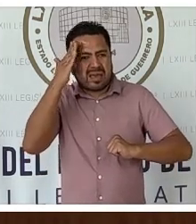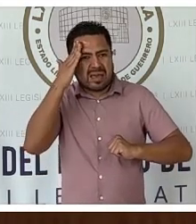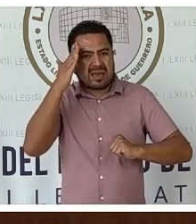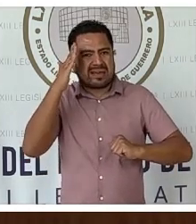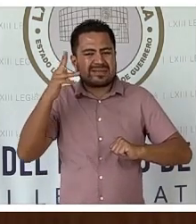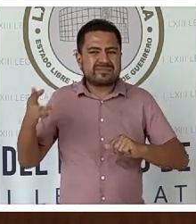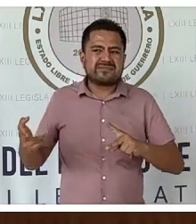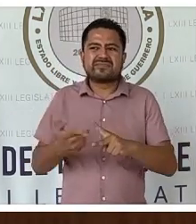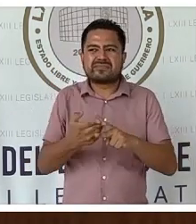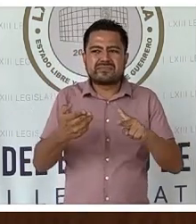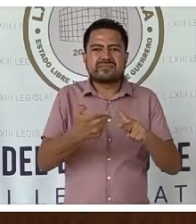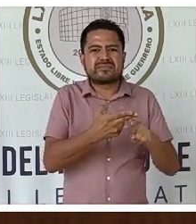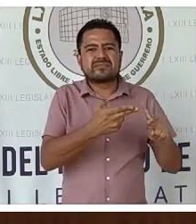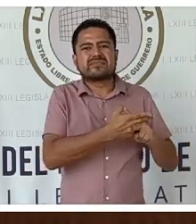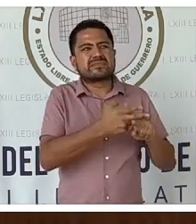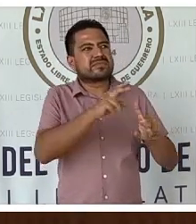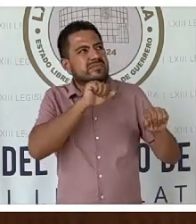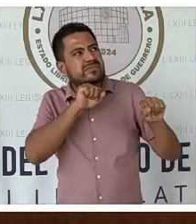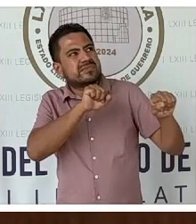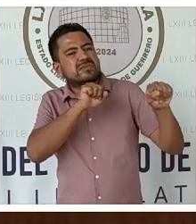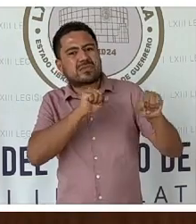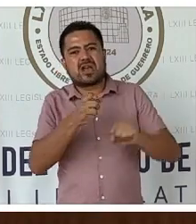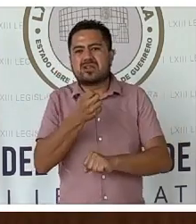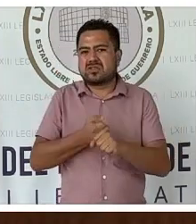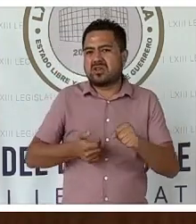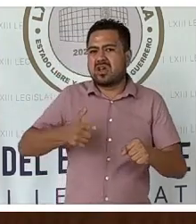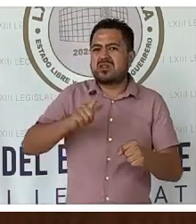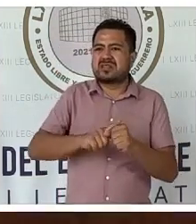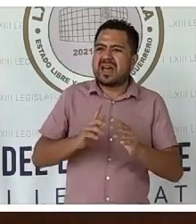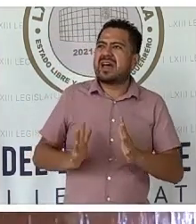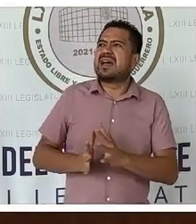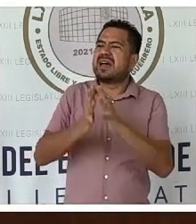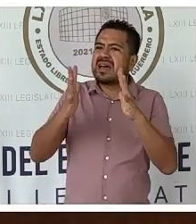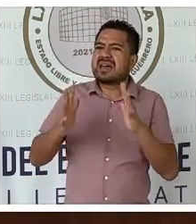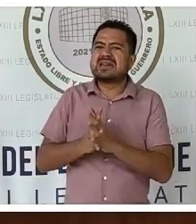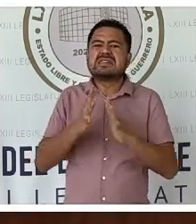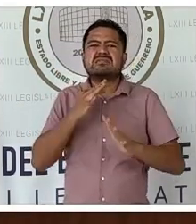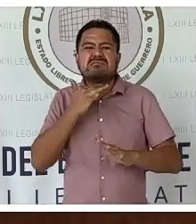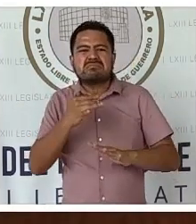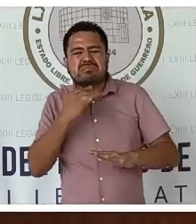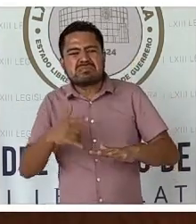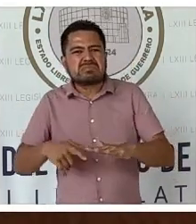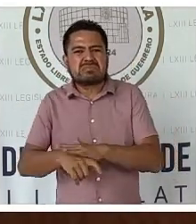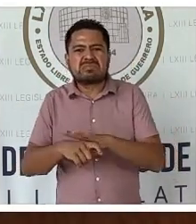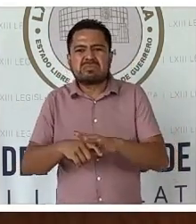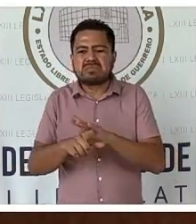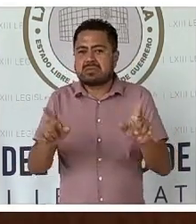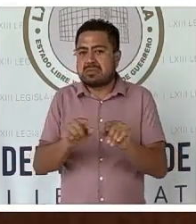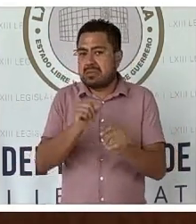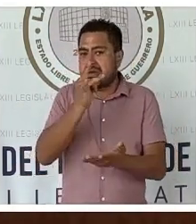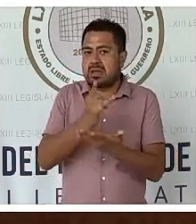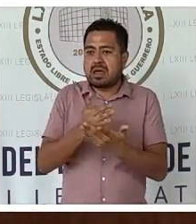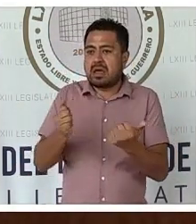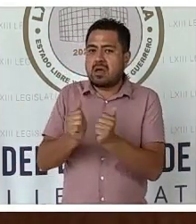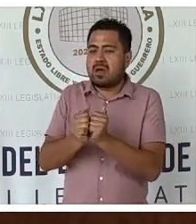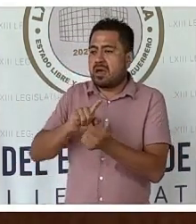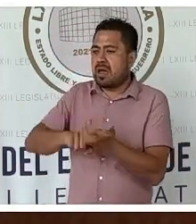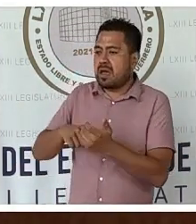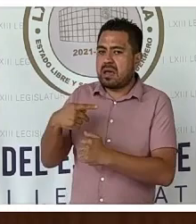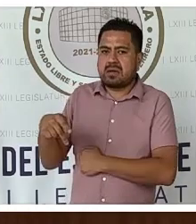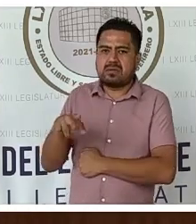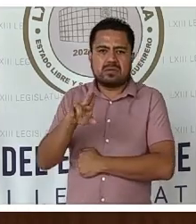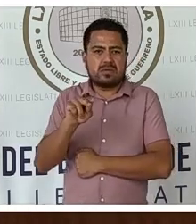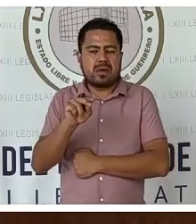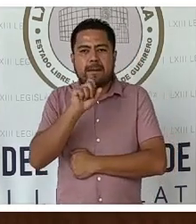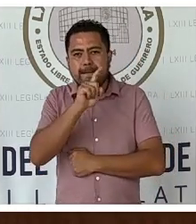criminalización de la protesta social, a la guerra sucia, no solo contra los opositores al régimen, sino